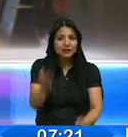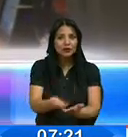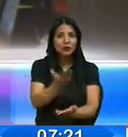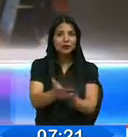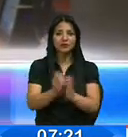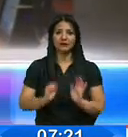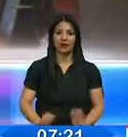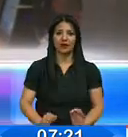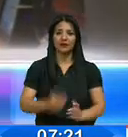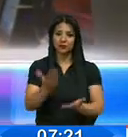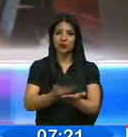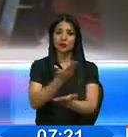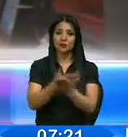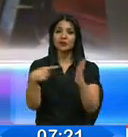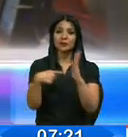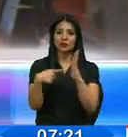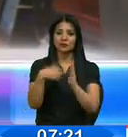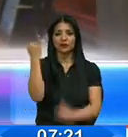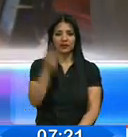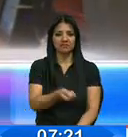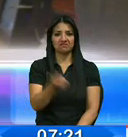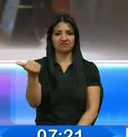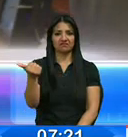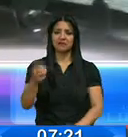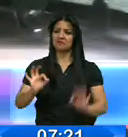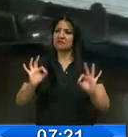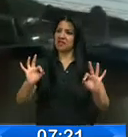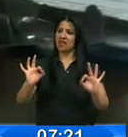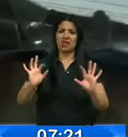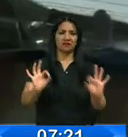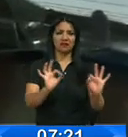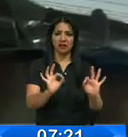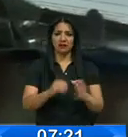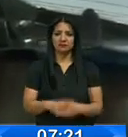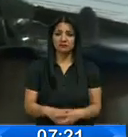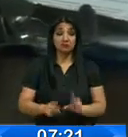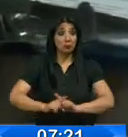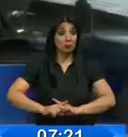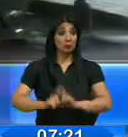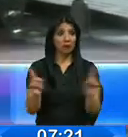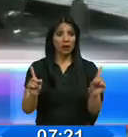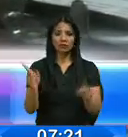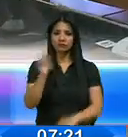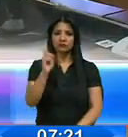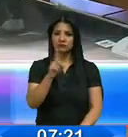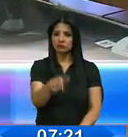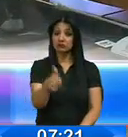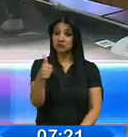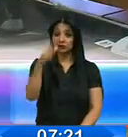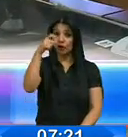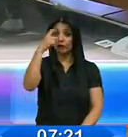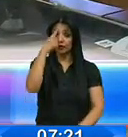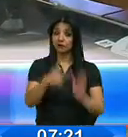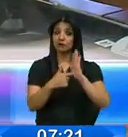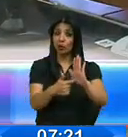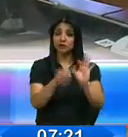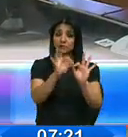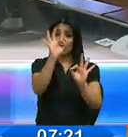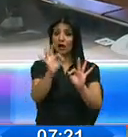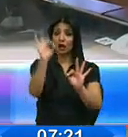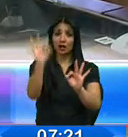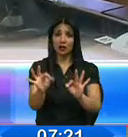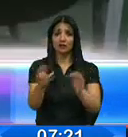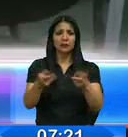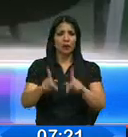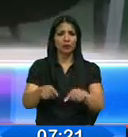desaparición del impuesto verde como la gran panacea. Pero esto fue refutado con cifras por parte del oficialismo y la oposición, hasta el